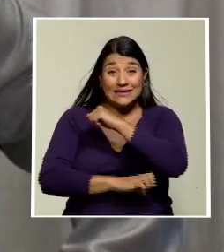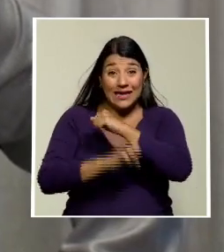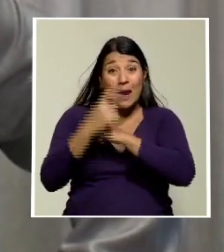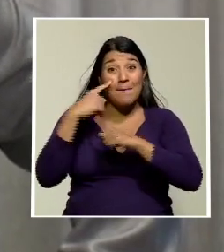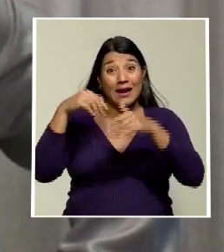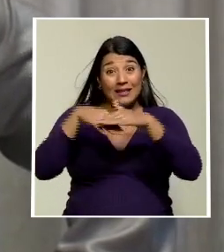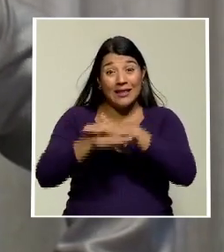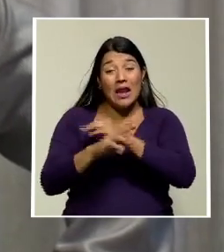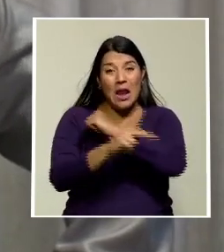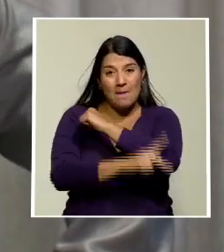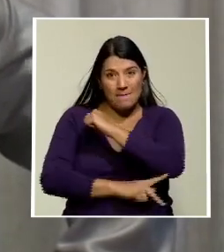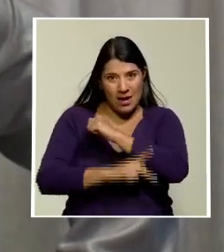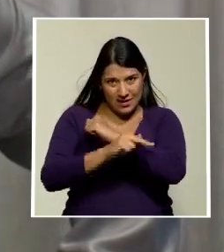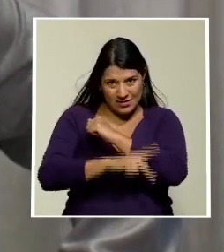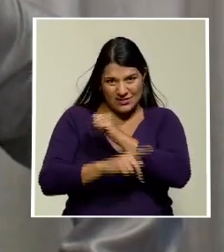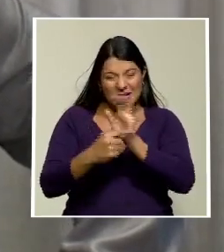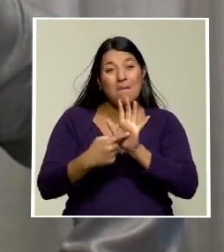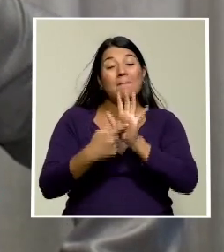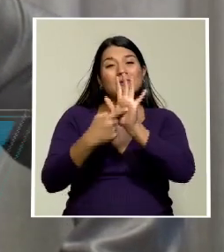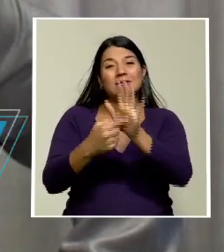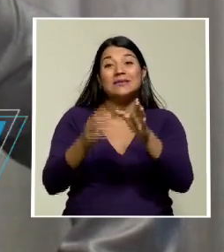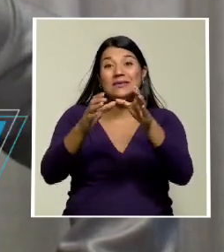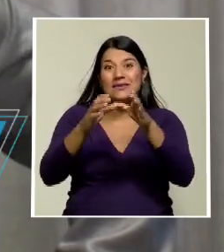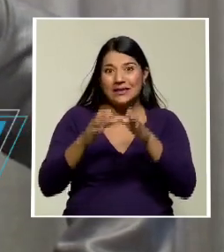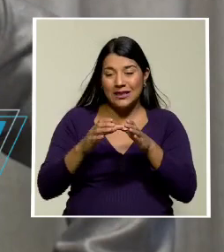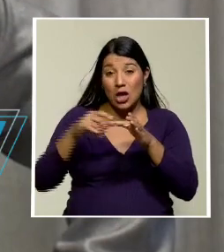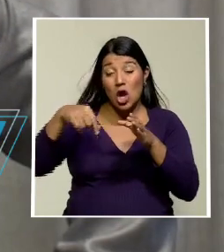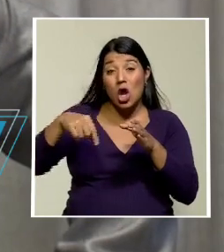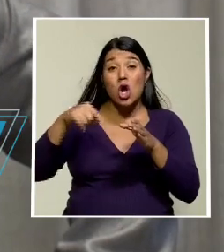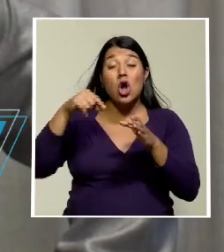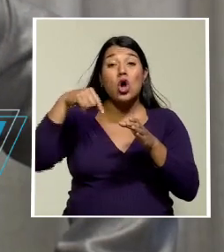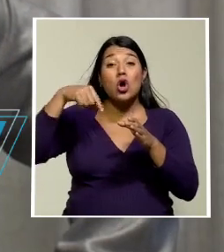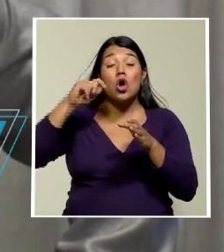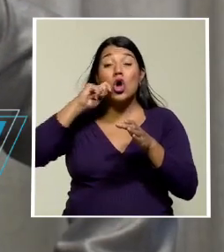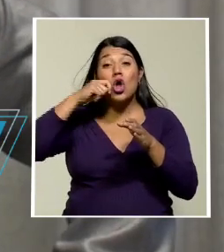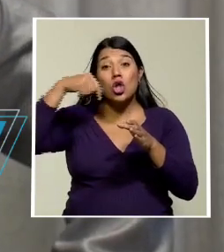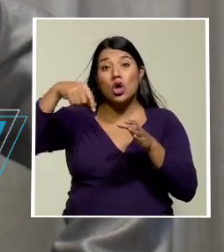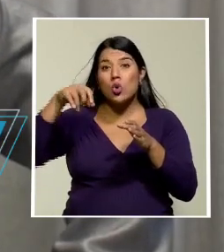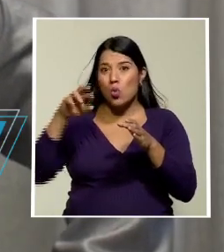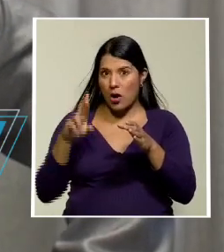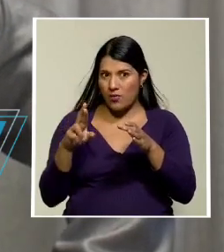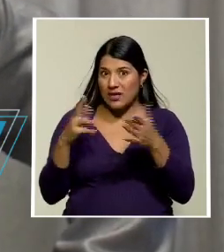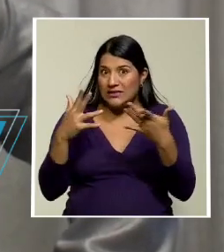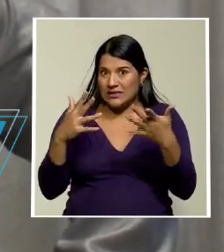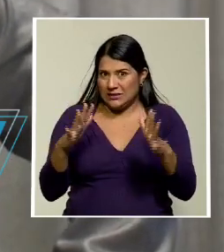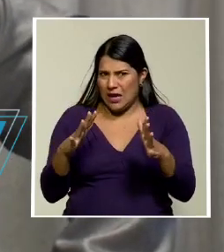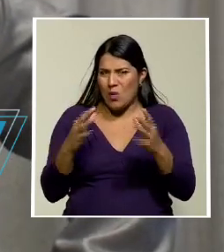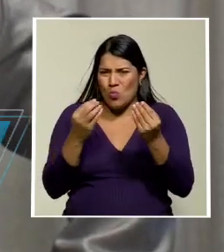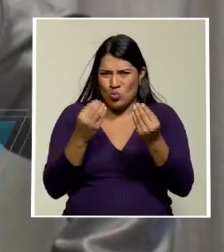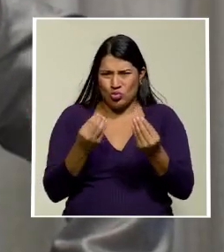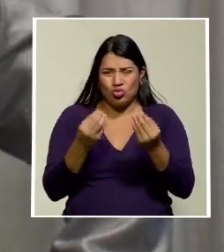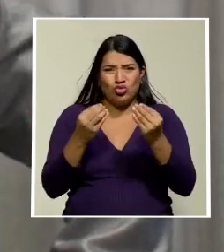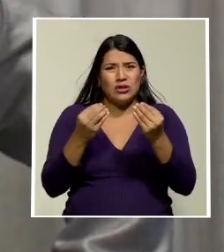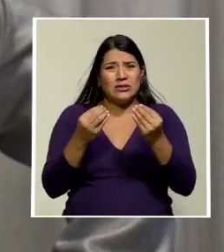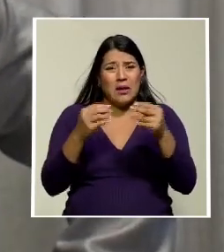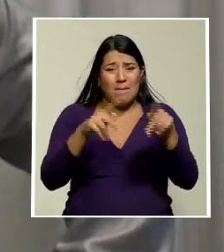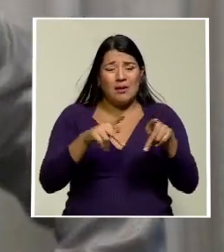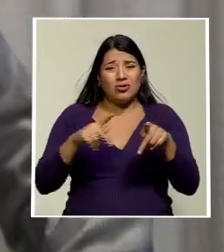pasada, las cancelaciones ya son una realidad e